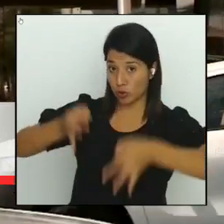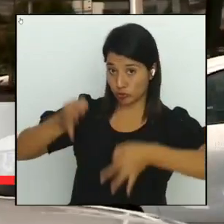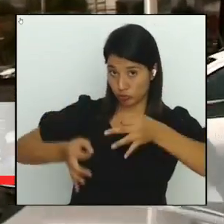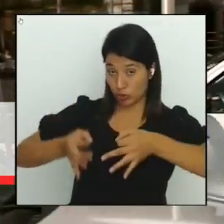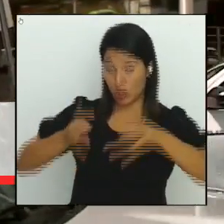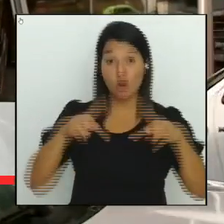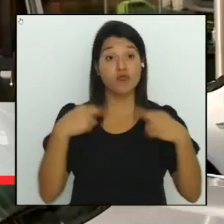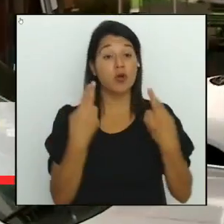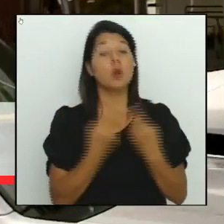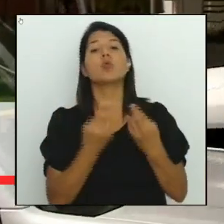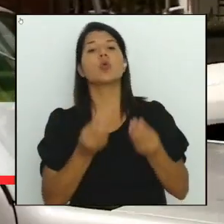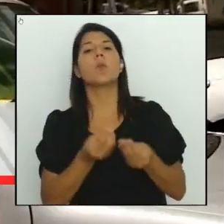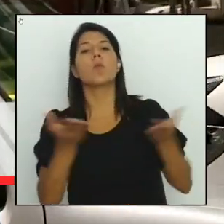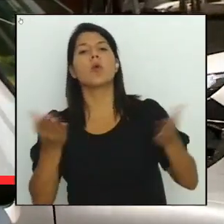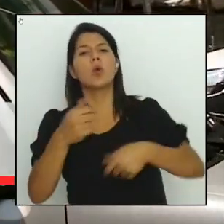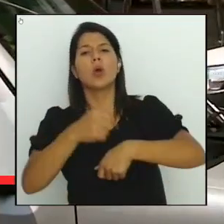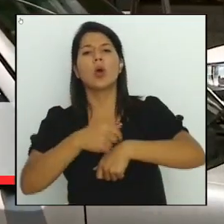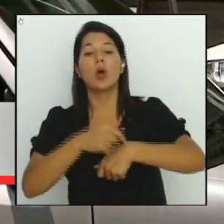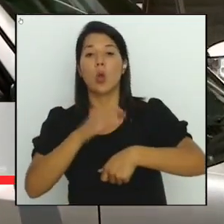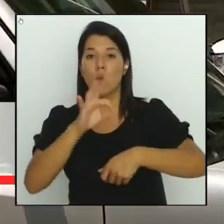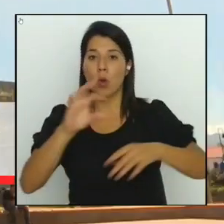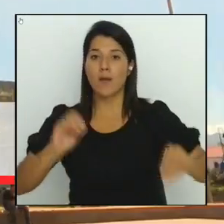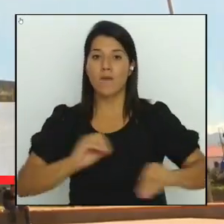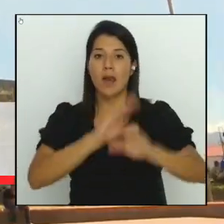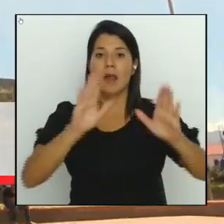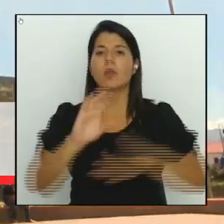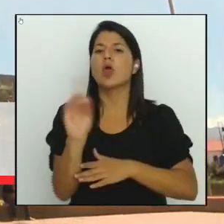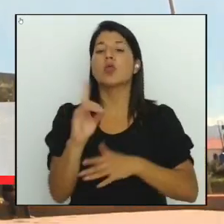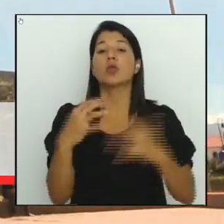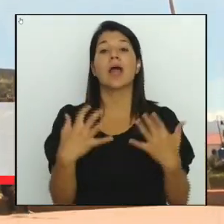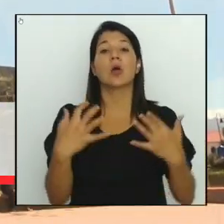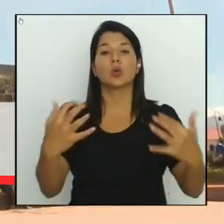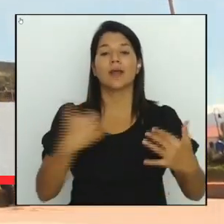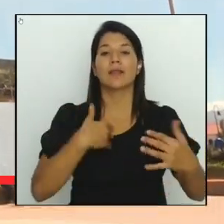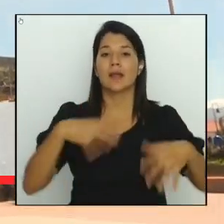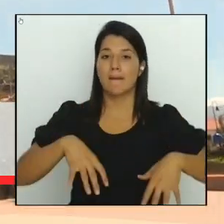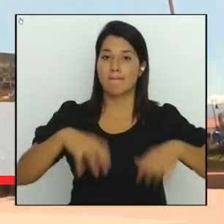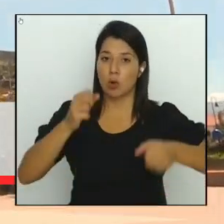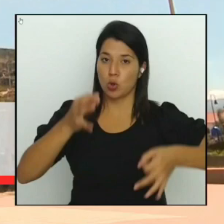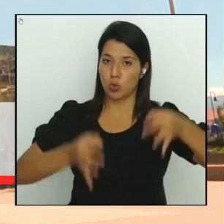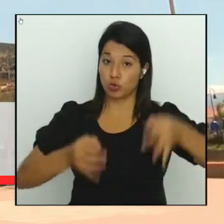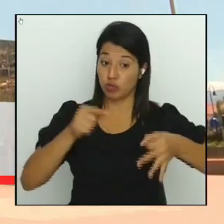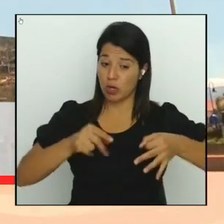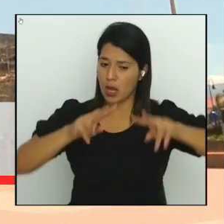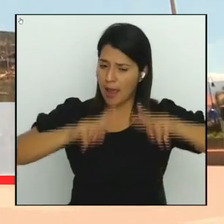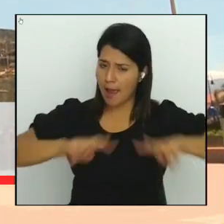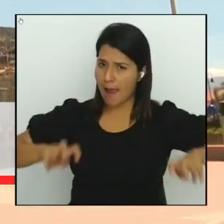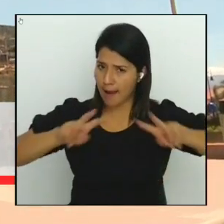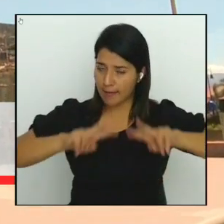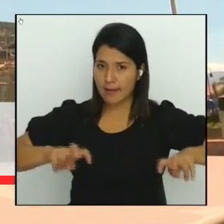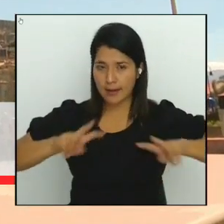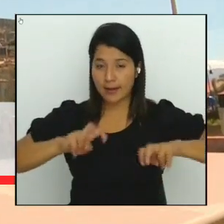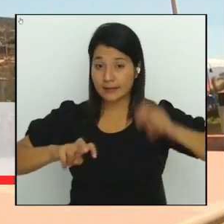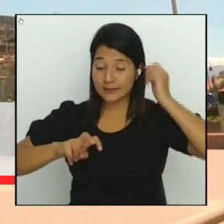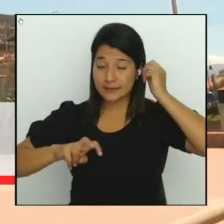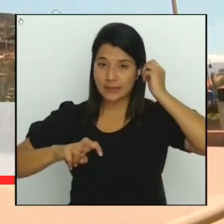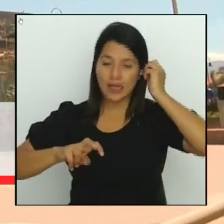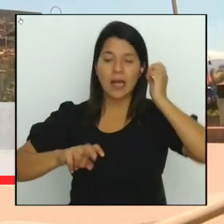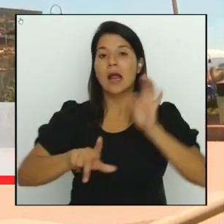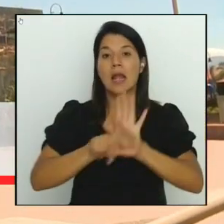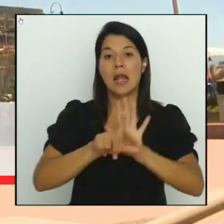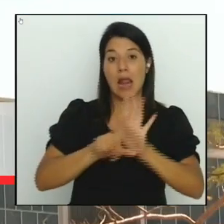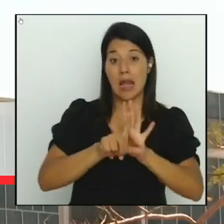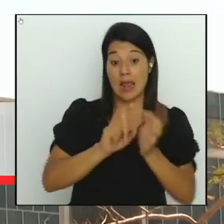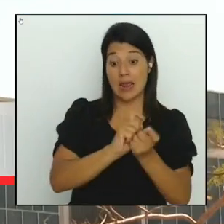de las 9 de la mañana en el auditorio del Poder Judicial. Allí se analizará un transitorio de la ley de reforma del régimen de